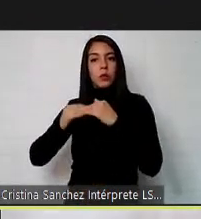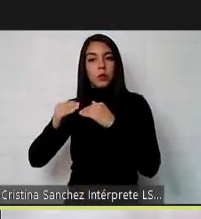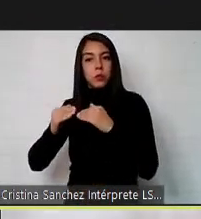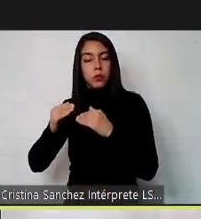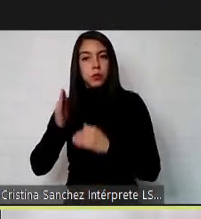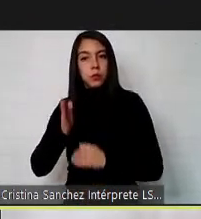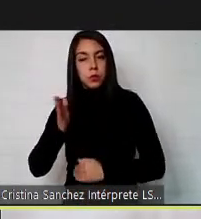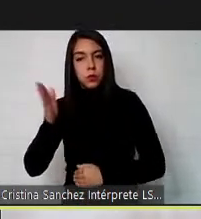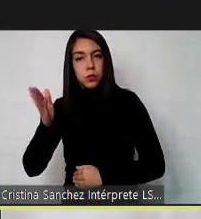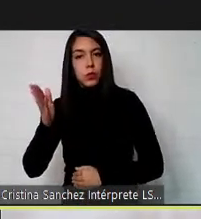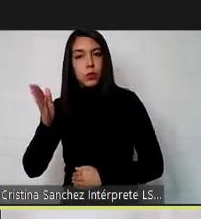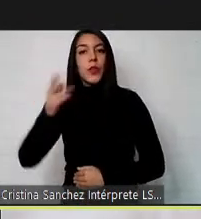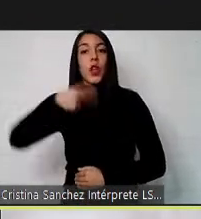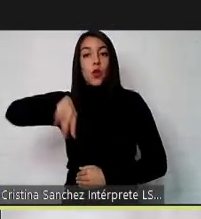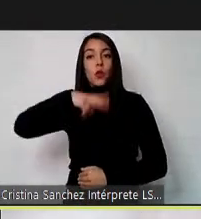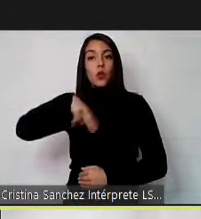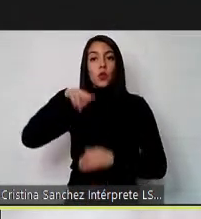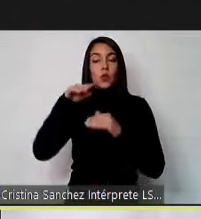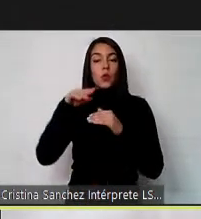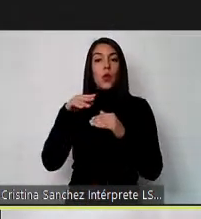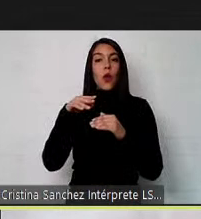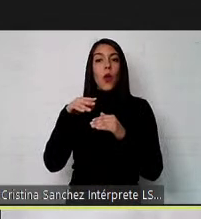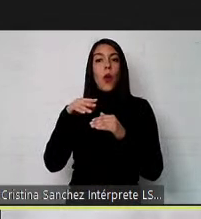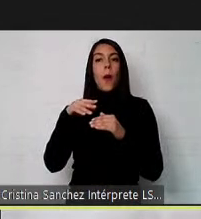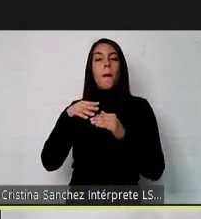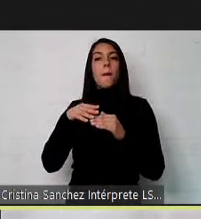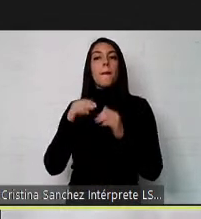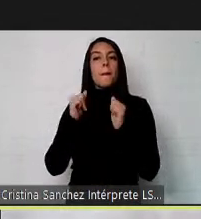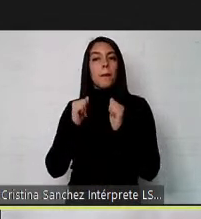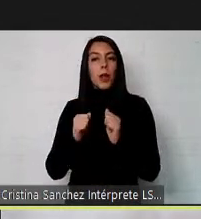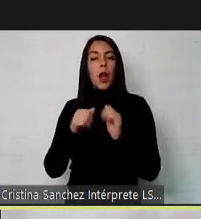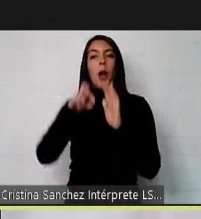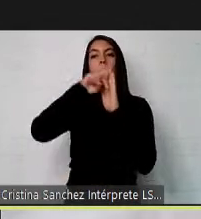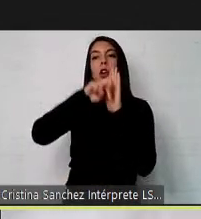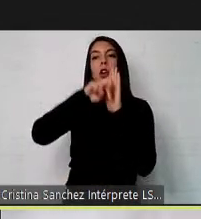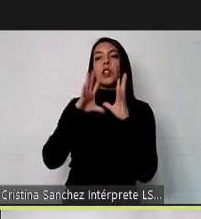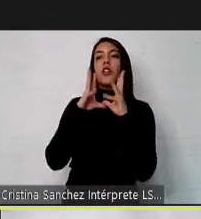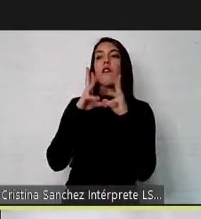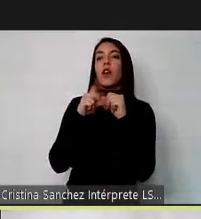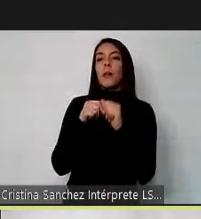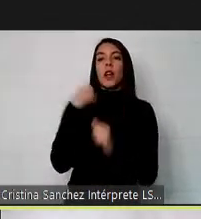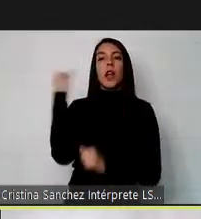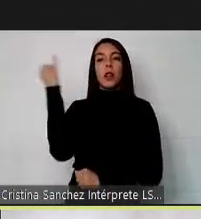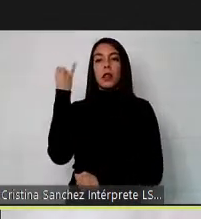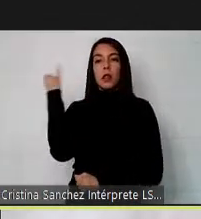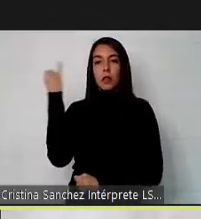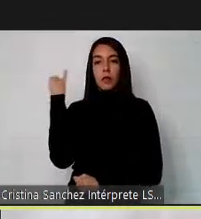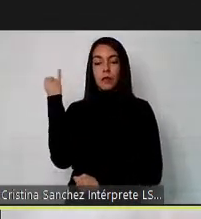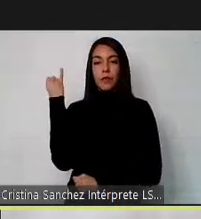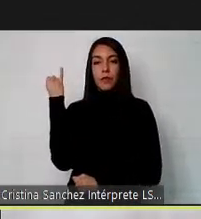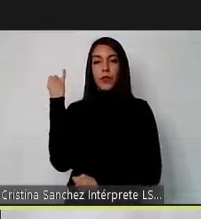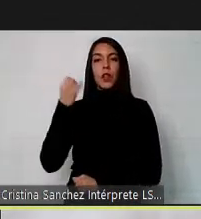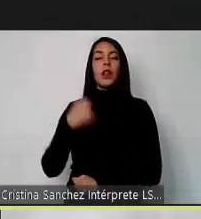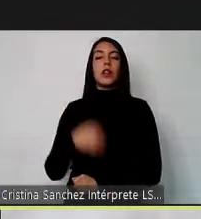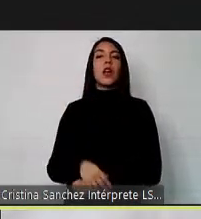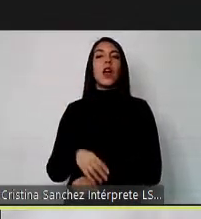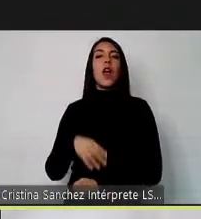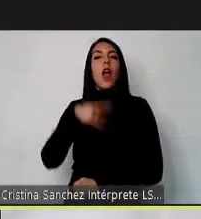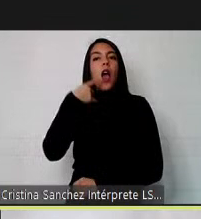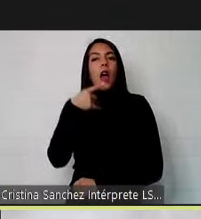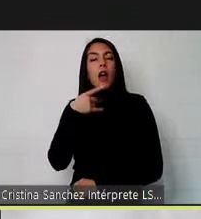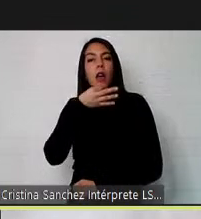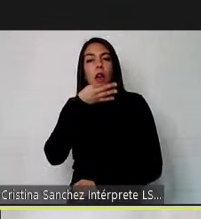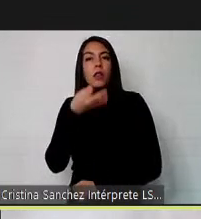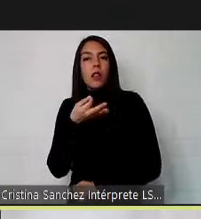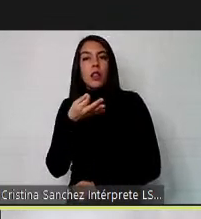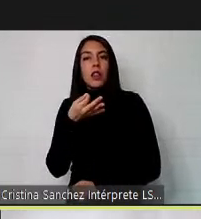poder mantenernos a nosotros mismos permite que conformemos proyectos de familia de manera autónoma es decir no solo estamos hablando del poder mantenerse